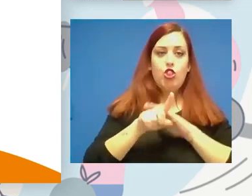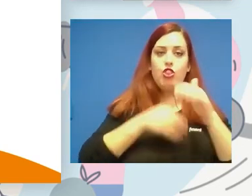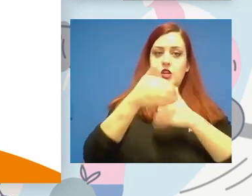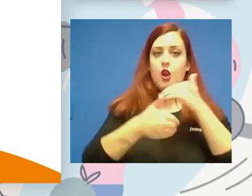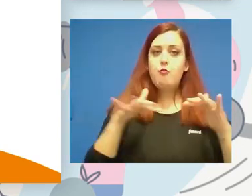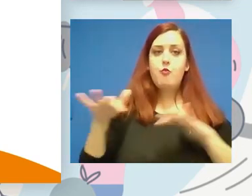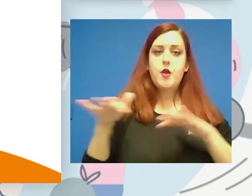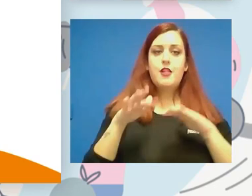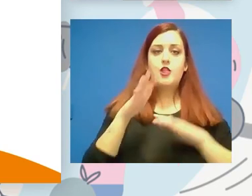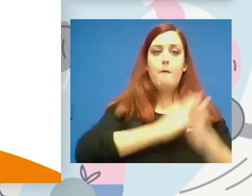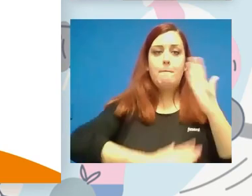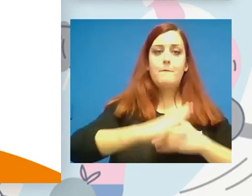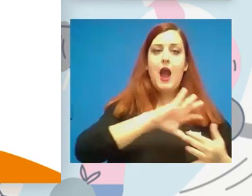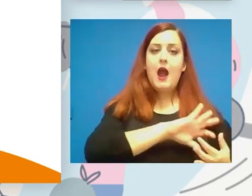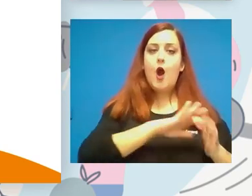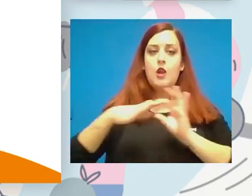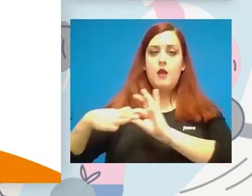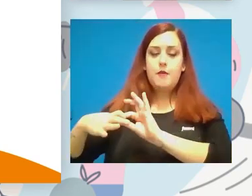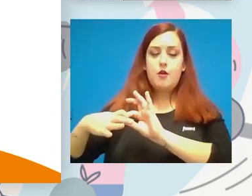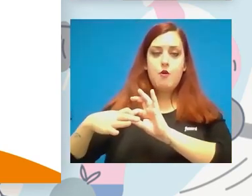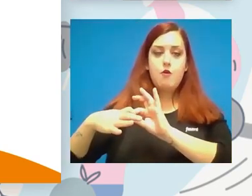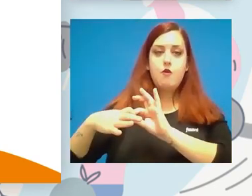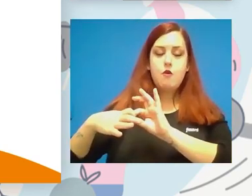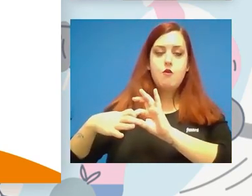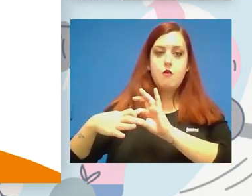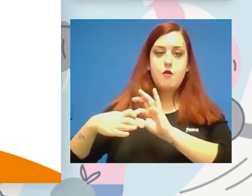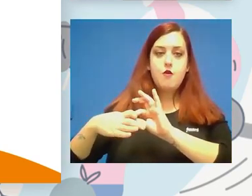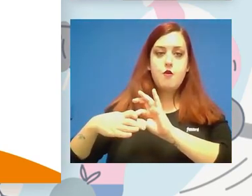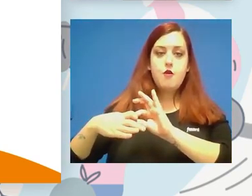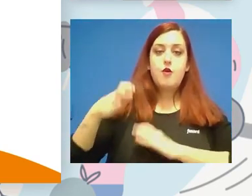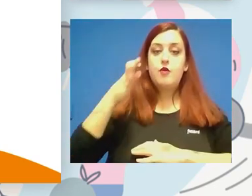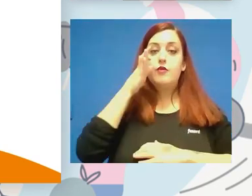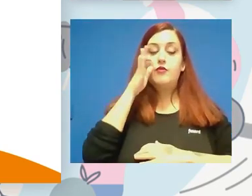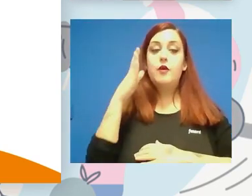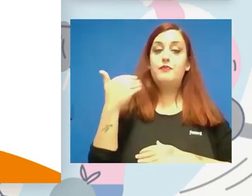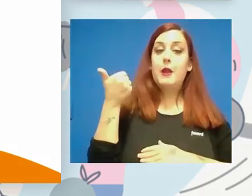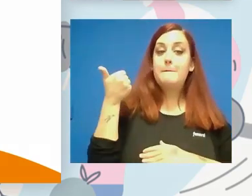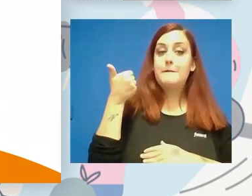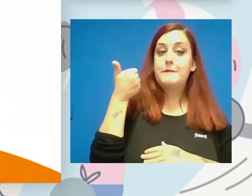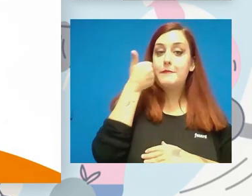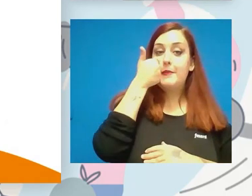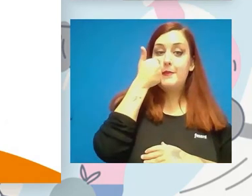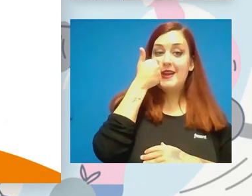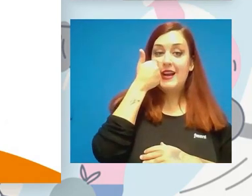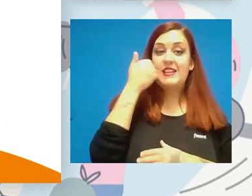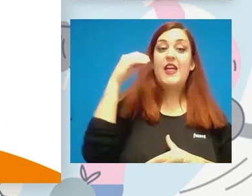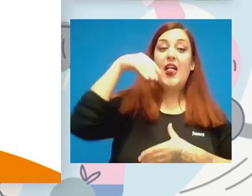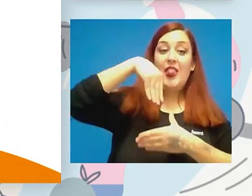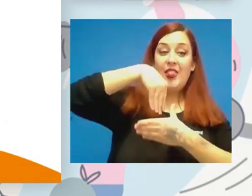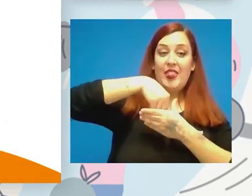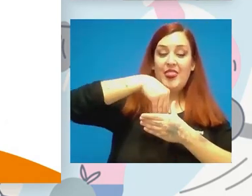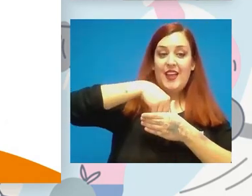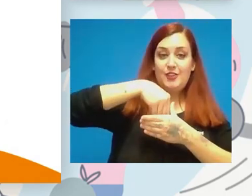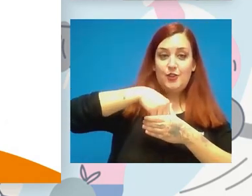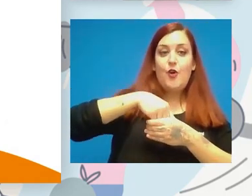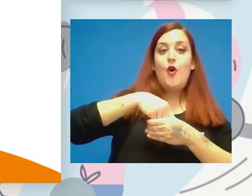paralímpico y, por ejemplo, mantener las becas que están en el plan ADOP con el apoyo de los